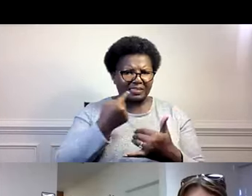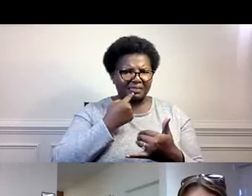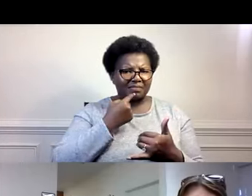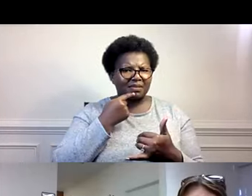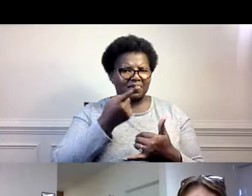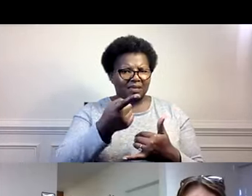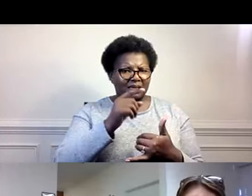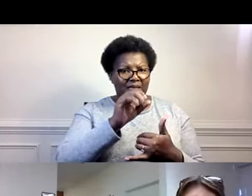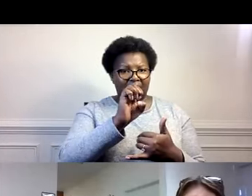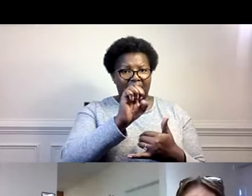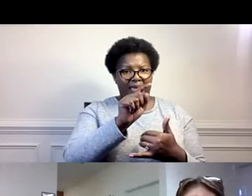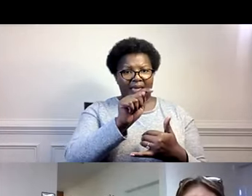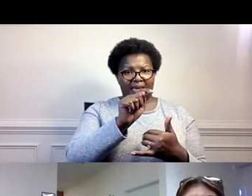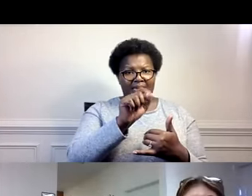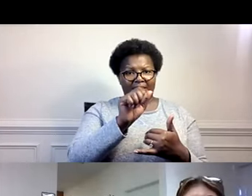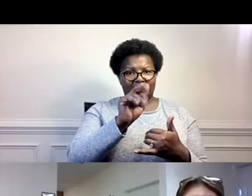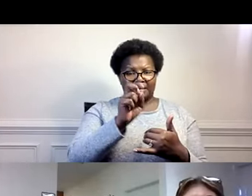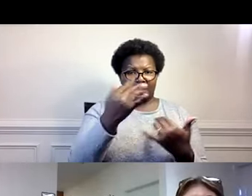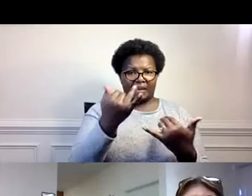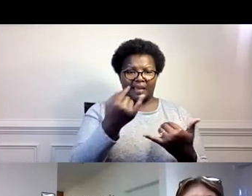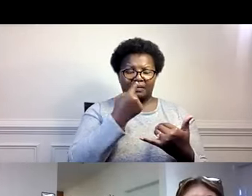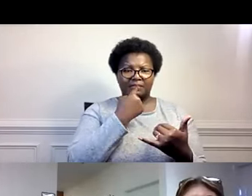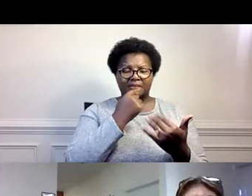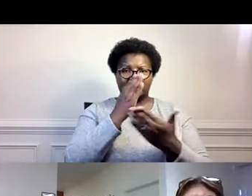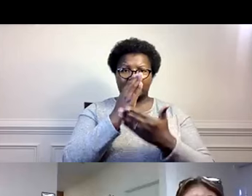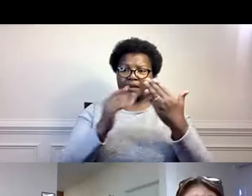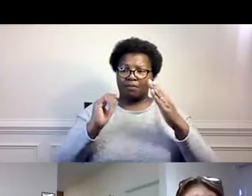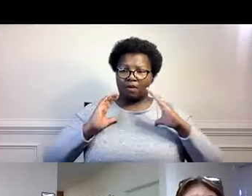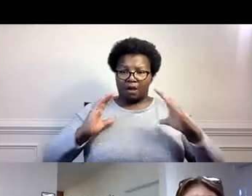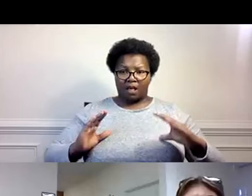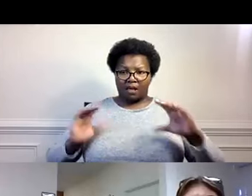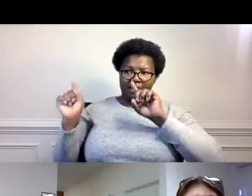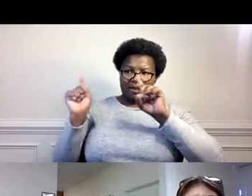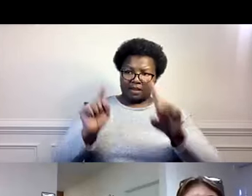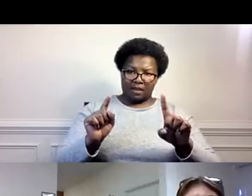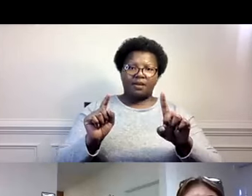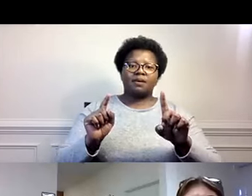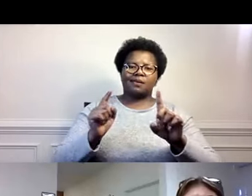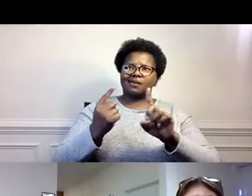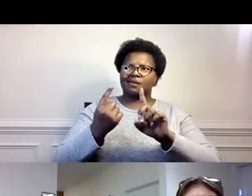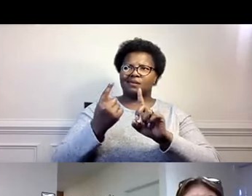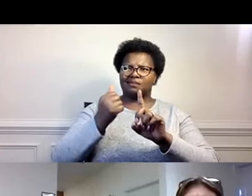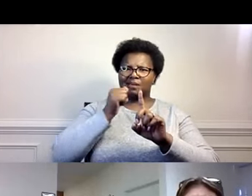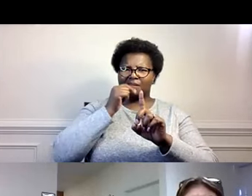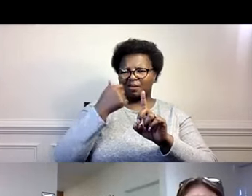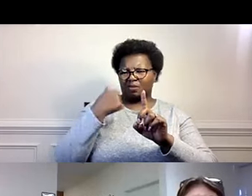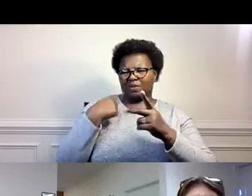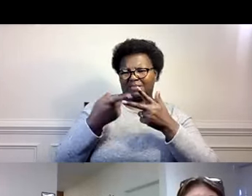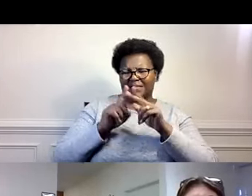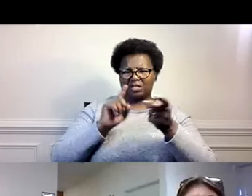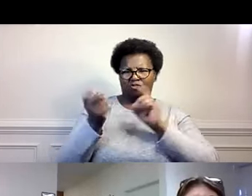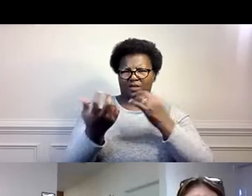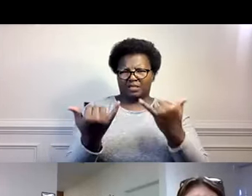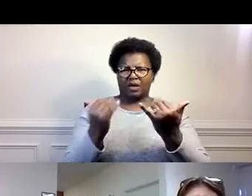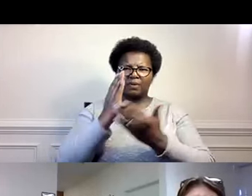Si hubo algo que sí me gustó. Para algunos de nuestros clientes algo bueno diría yo que resultó de la pandemia. Que